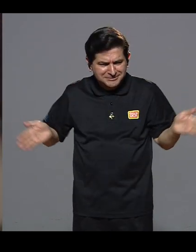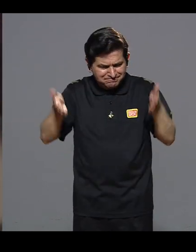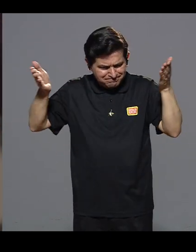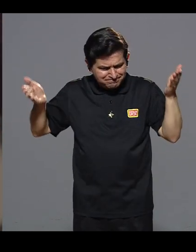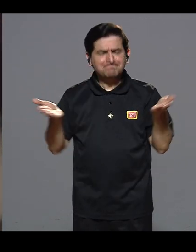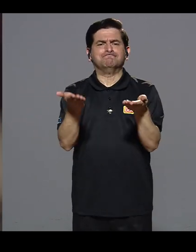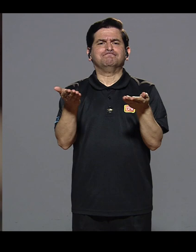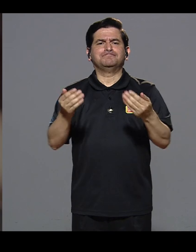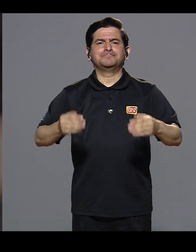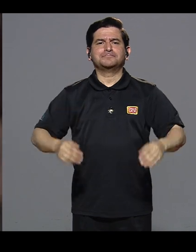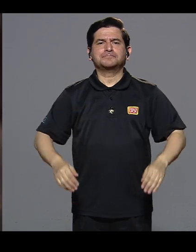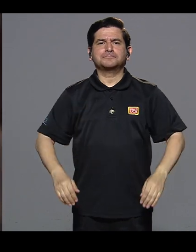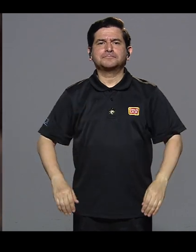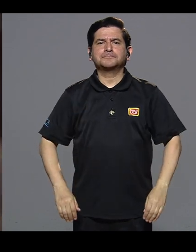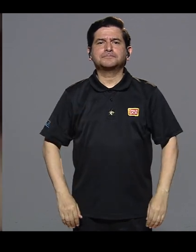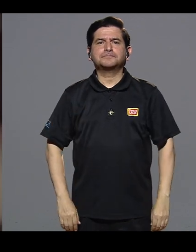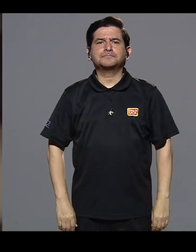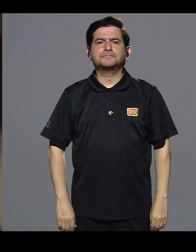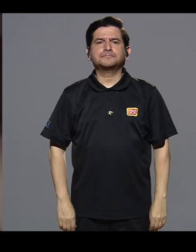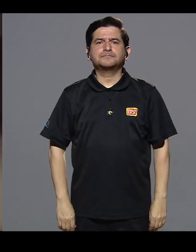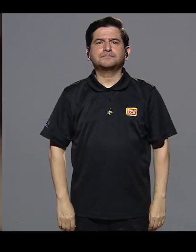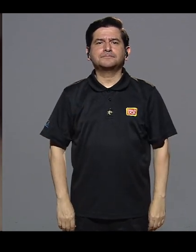sino que ella más bien le daba más impulso.